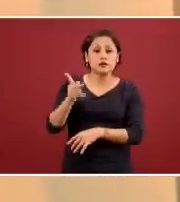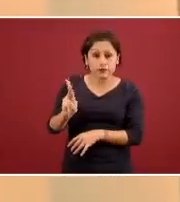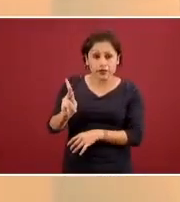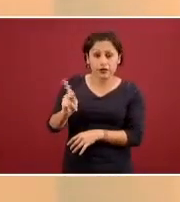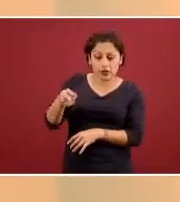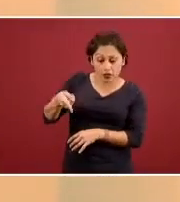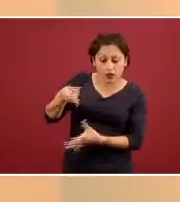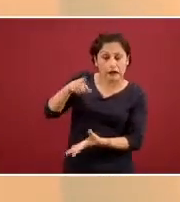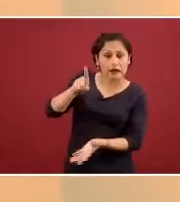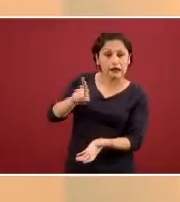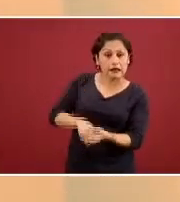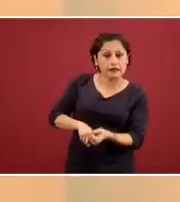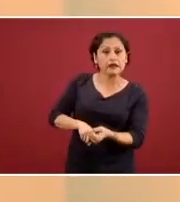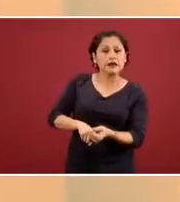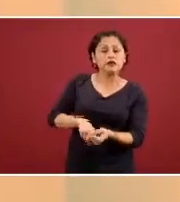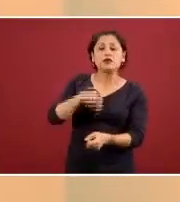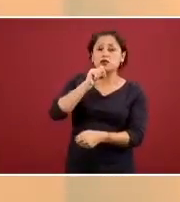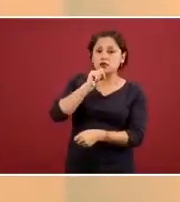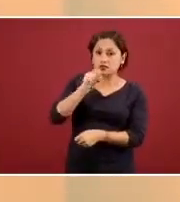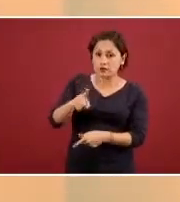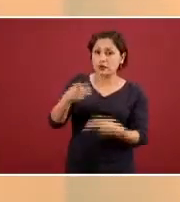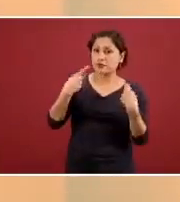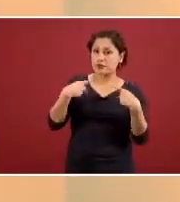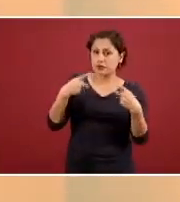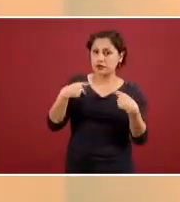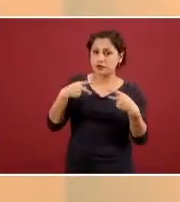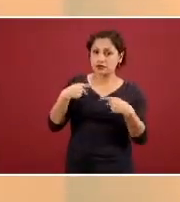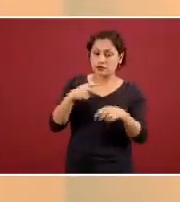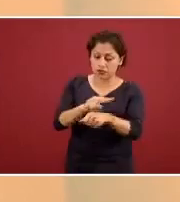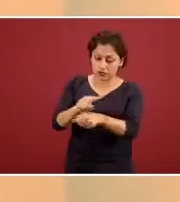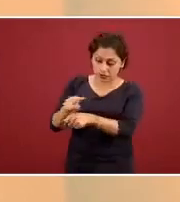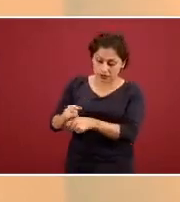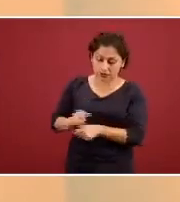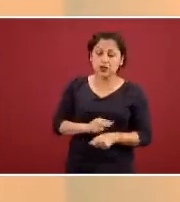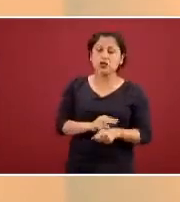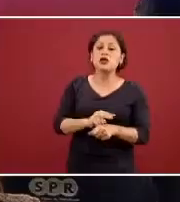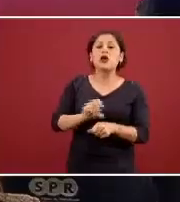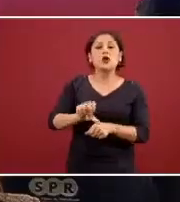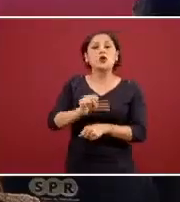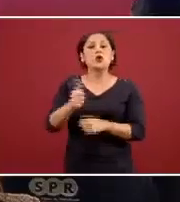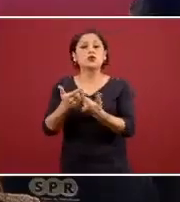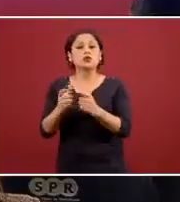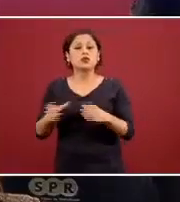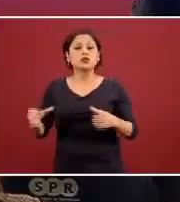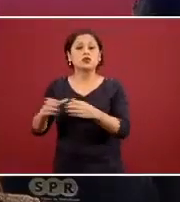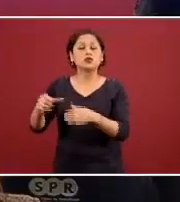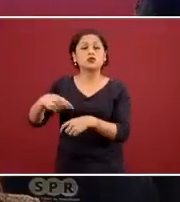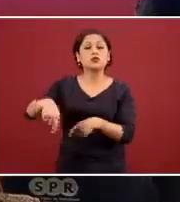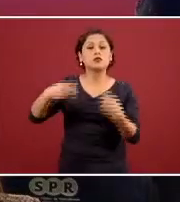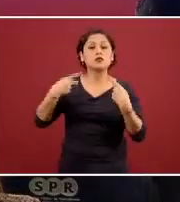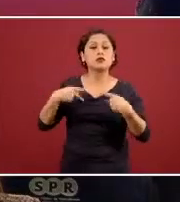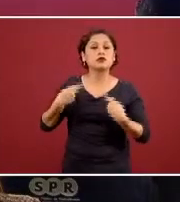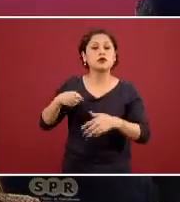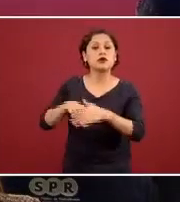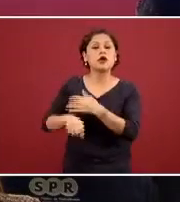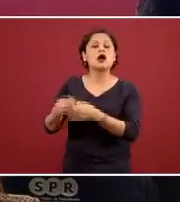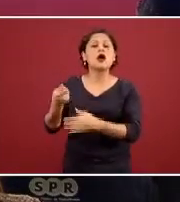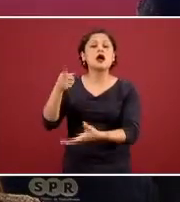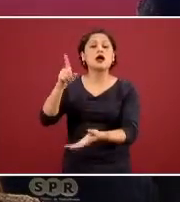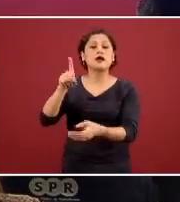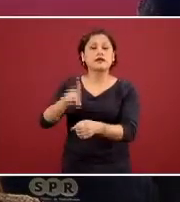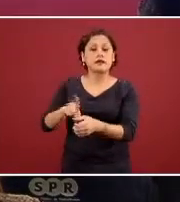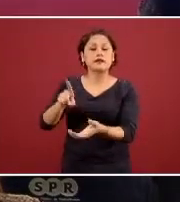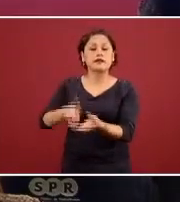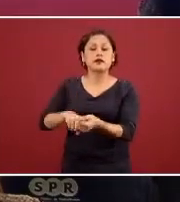centro de recuperación en un medio controlado les llamamos los psiquiatras para tratar de salir de sus dependencias para tratar de